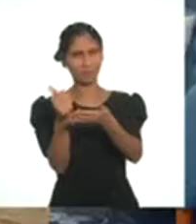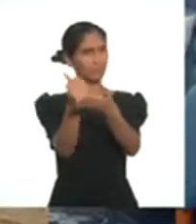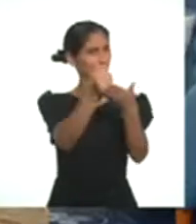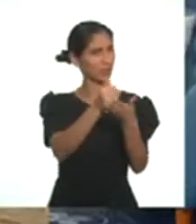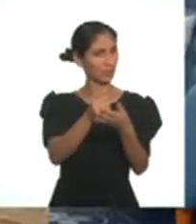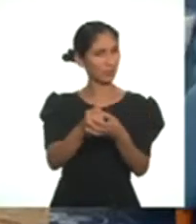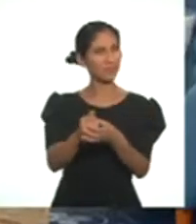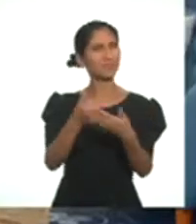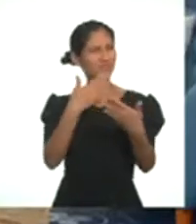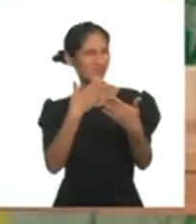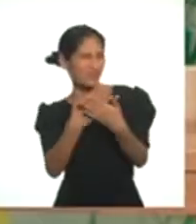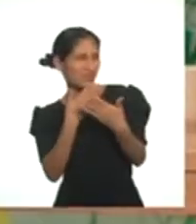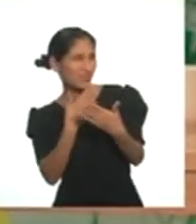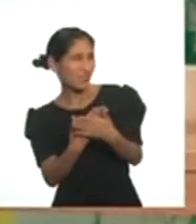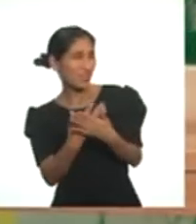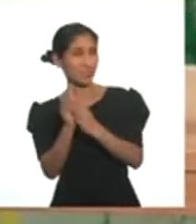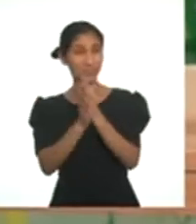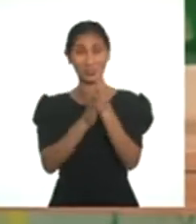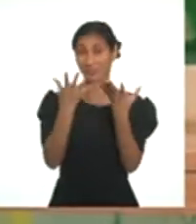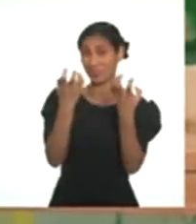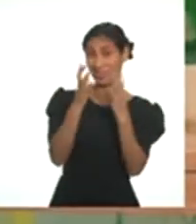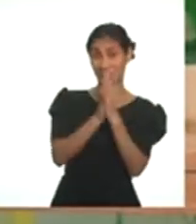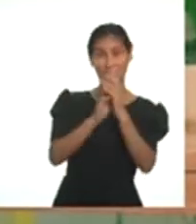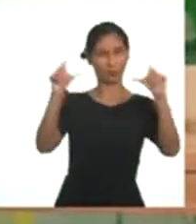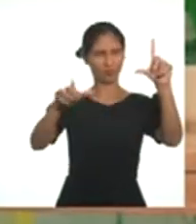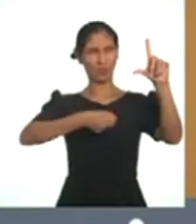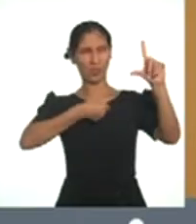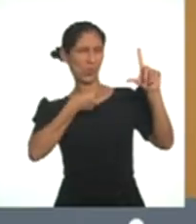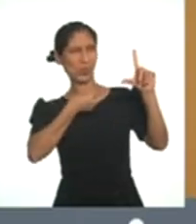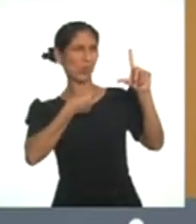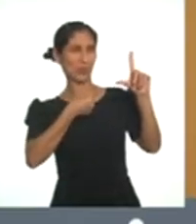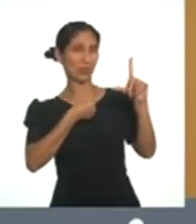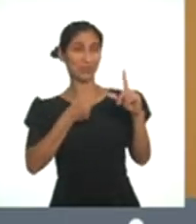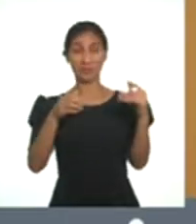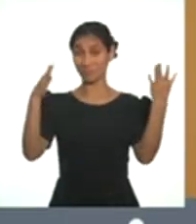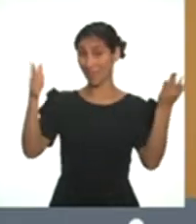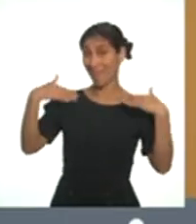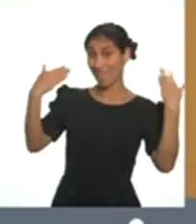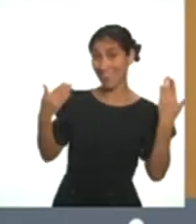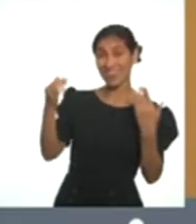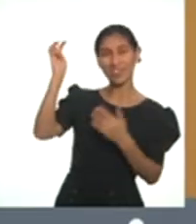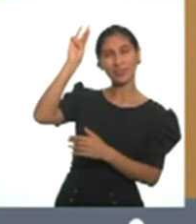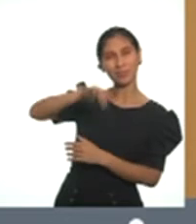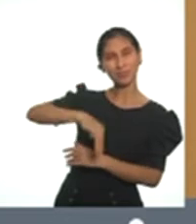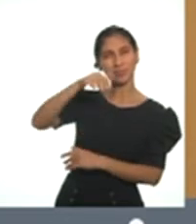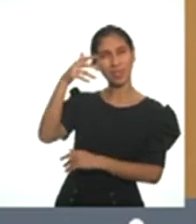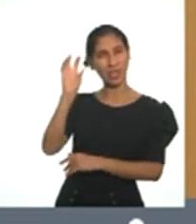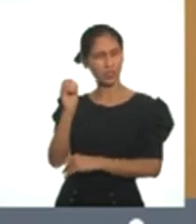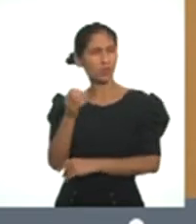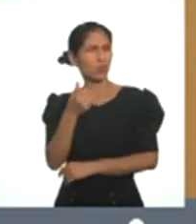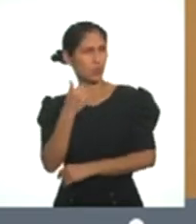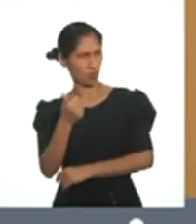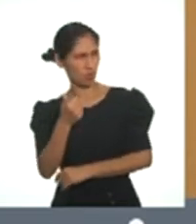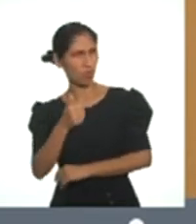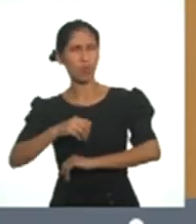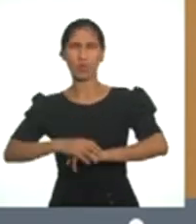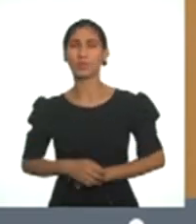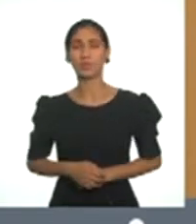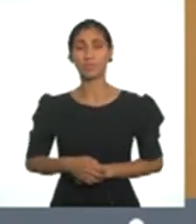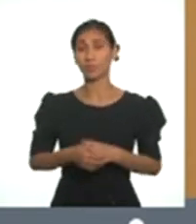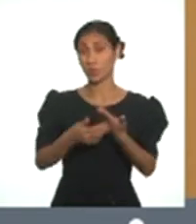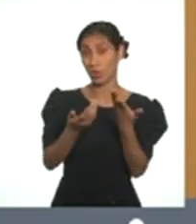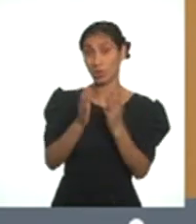mucho. Muchas gracias. Tengo muchas ganas de ser un reportero. Me alegro, Mario. No hay cosa mejor que hacer